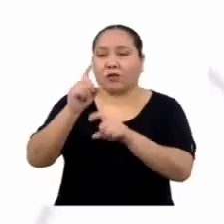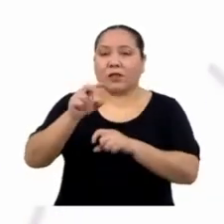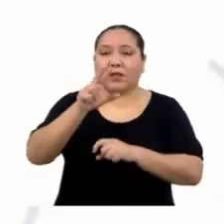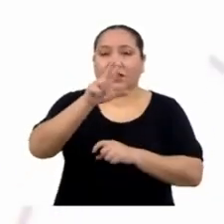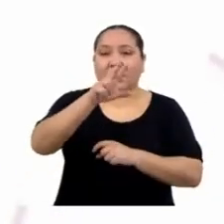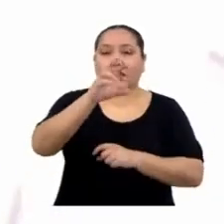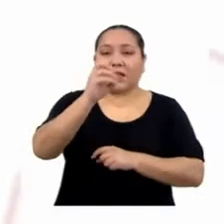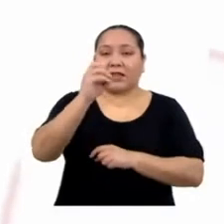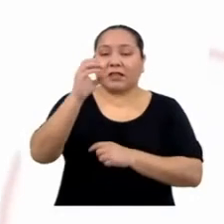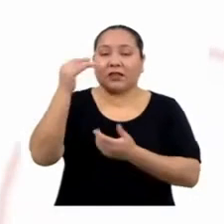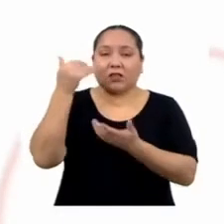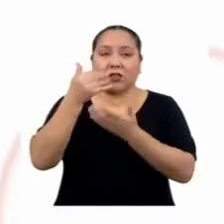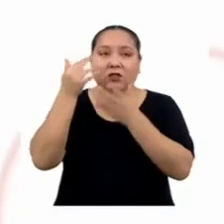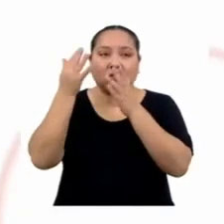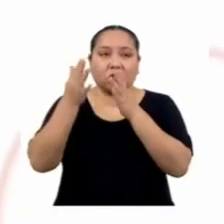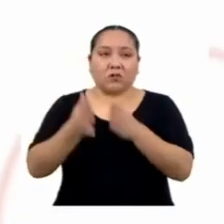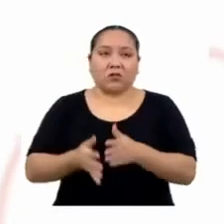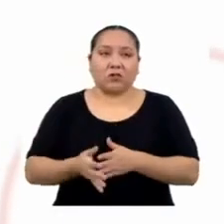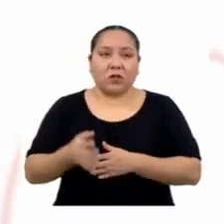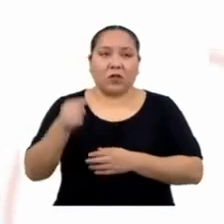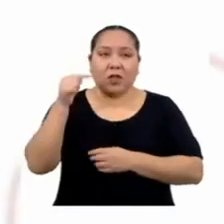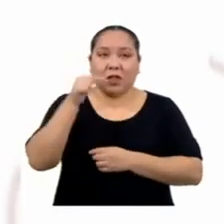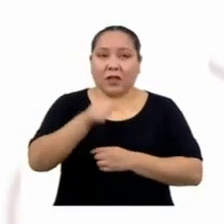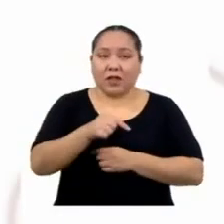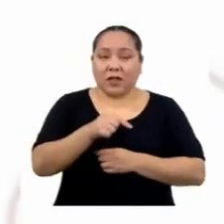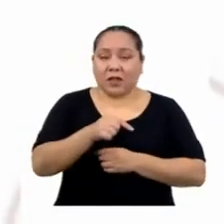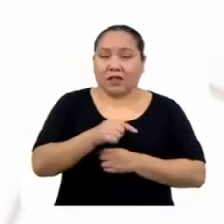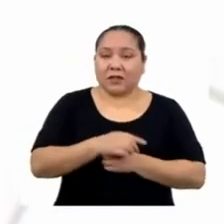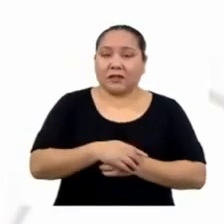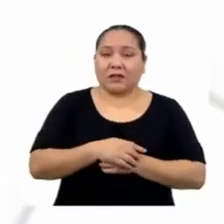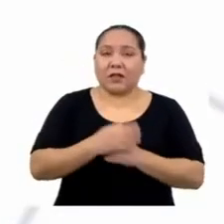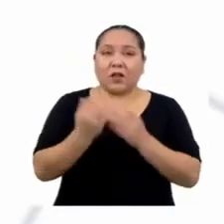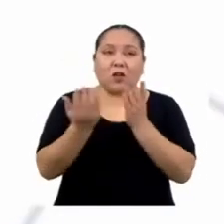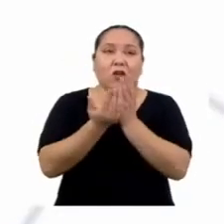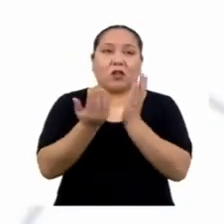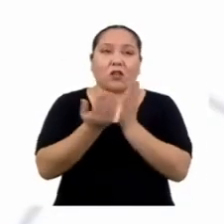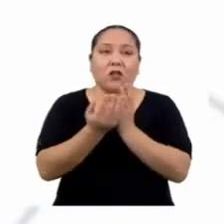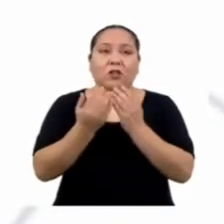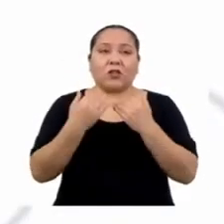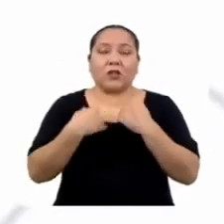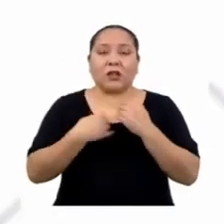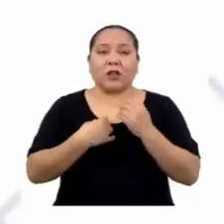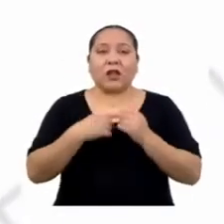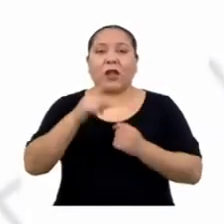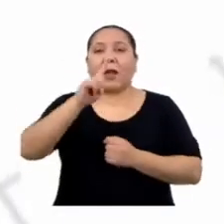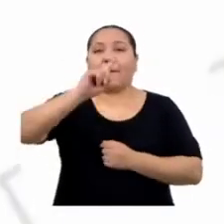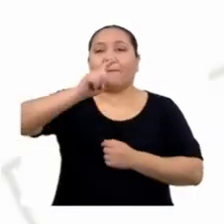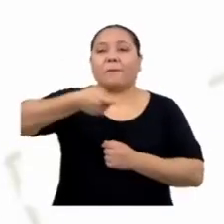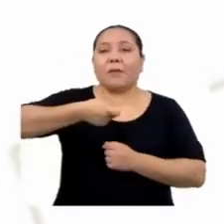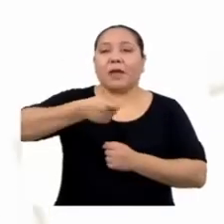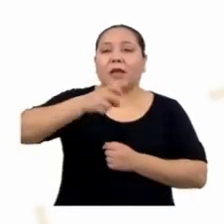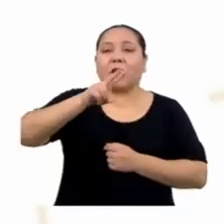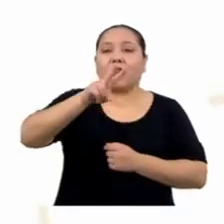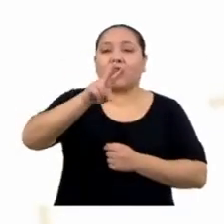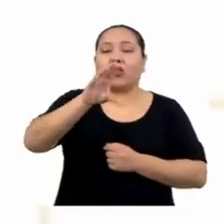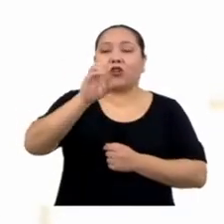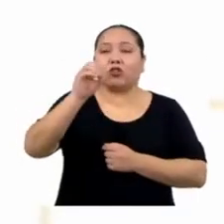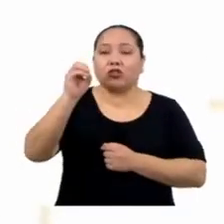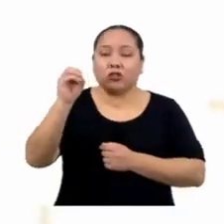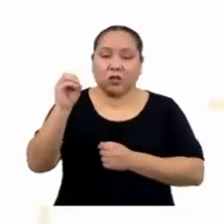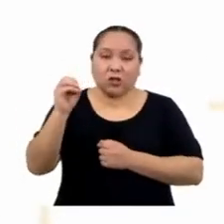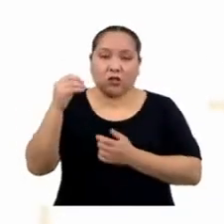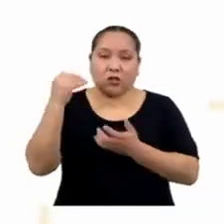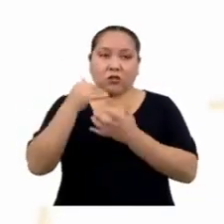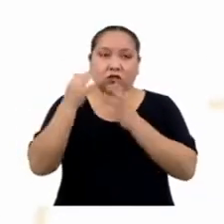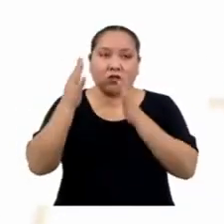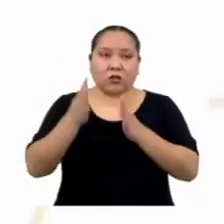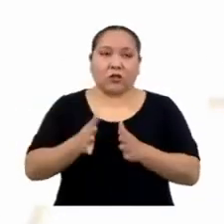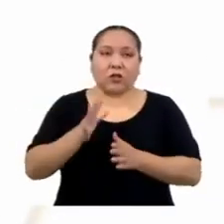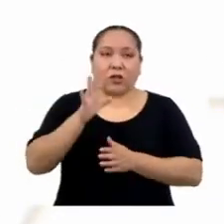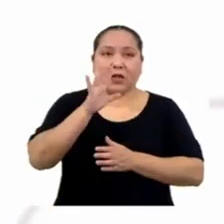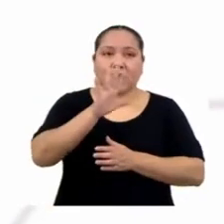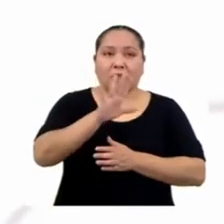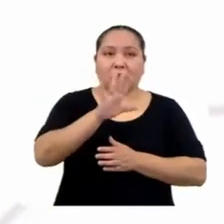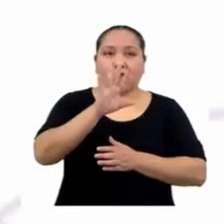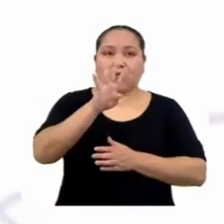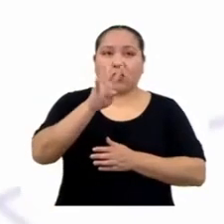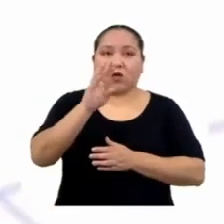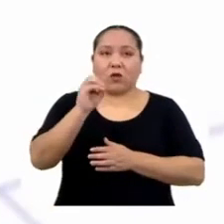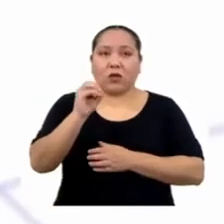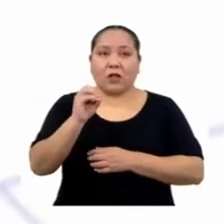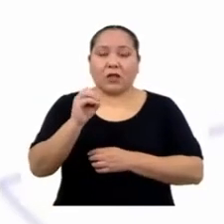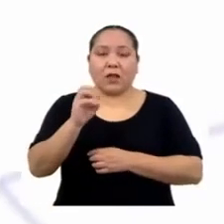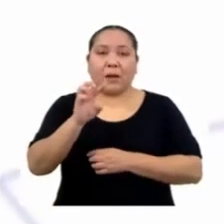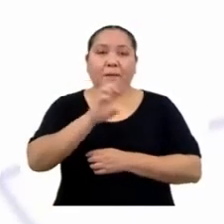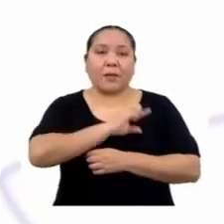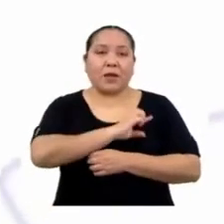estudiantes. Esta institución tiene una población estudiantil de 1,200 estudiantes. 540 son de nivel